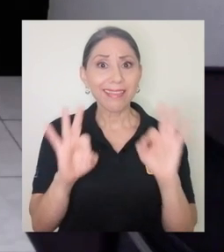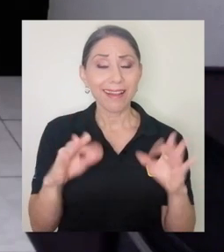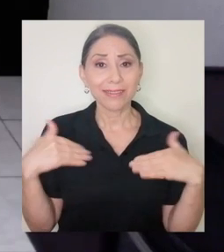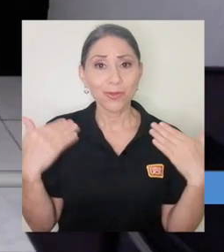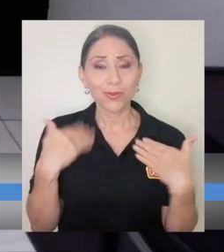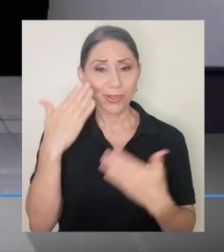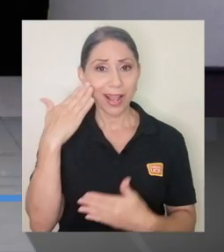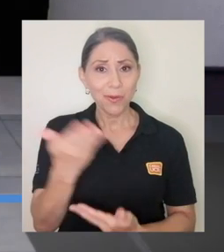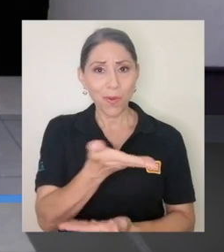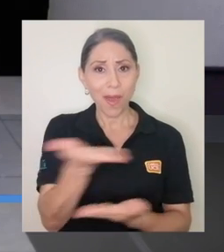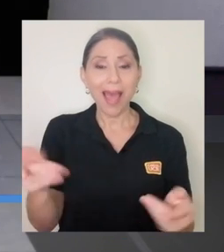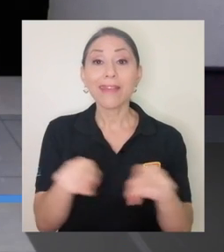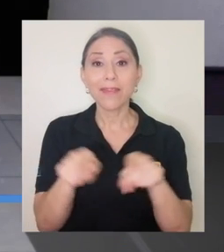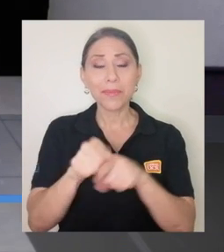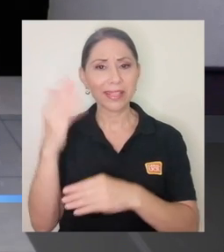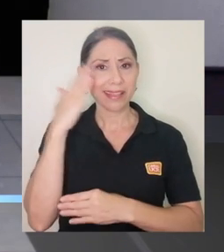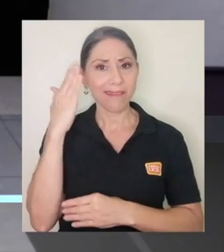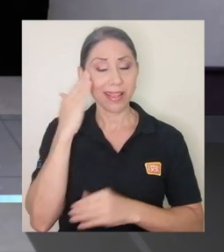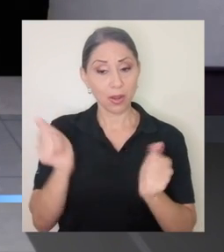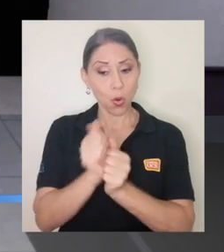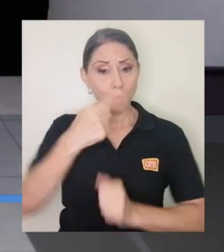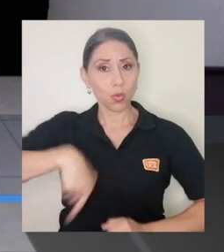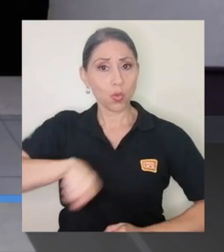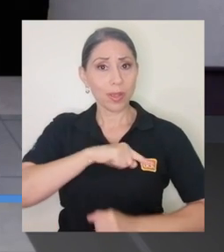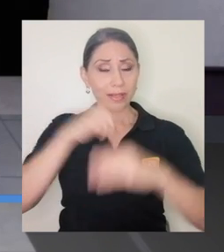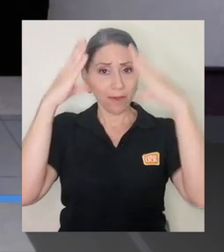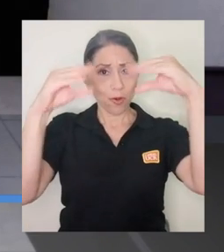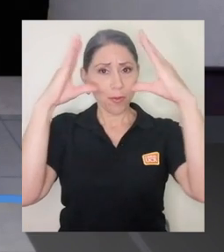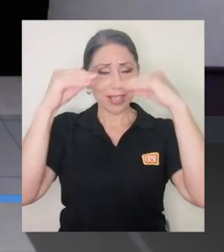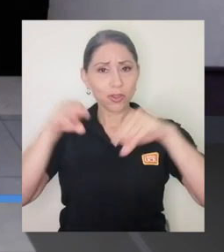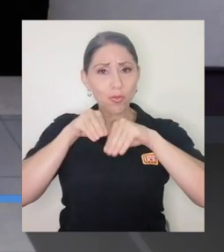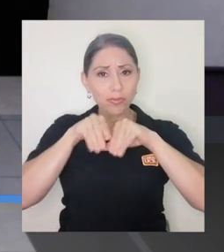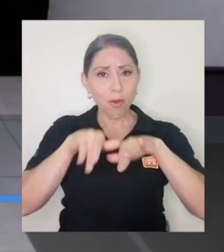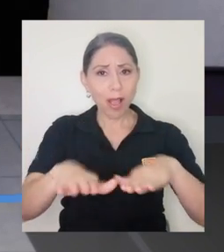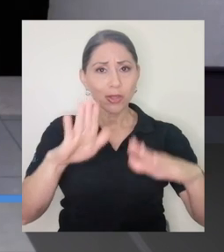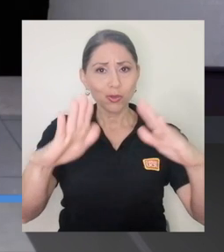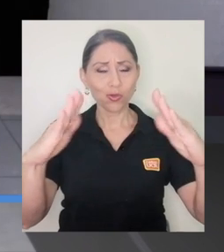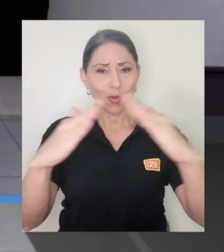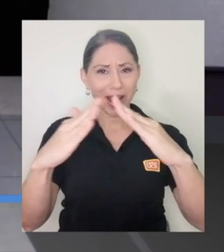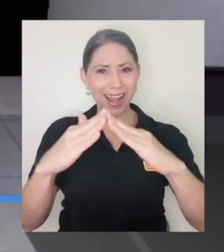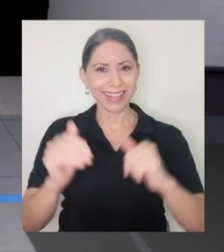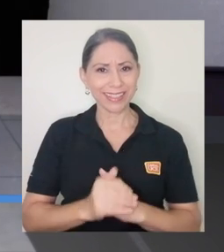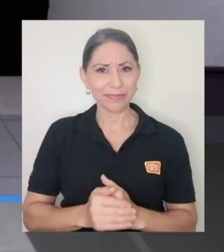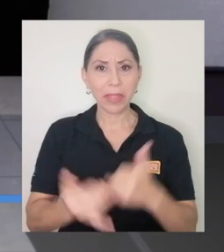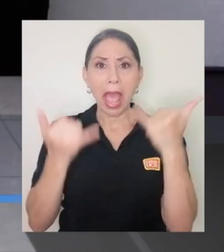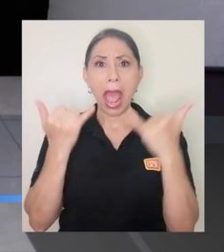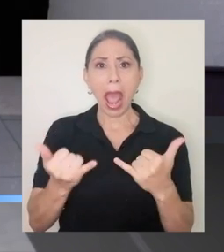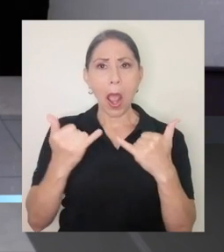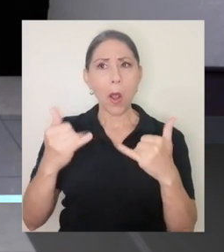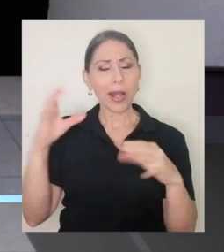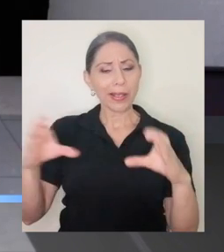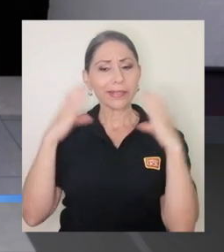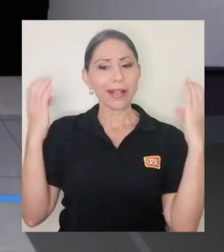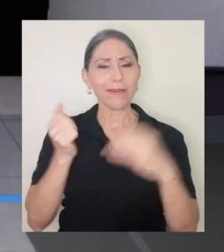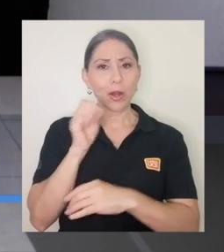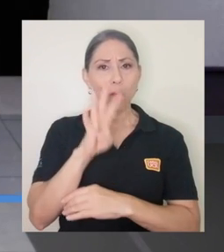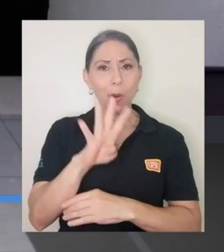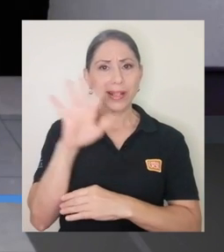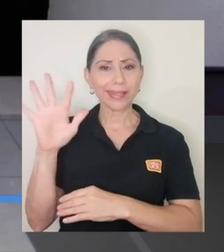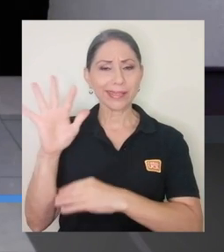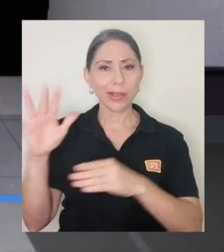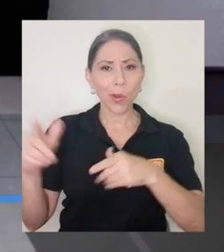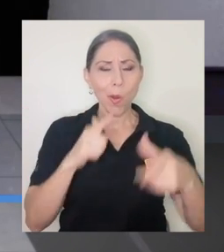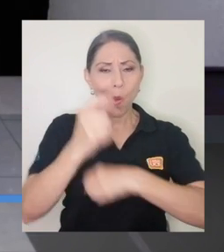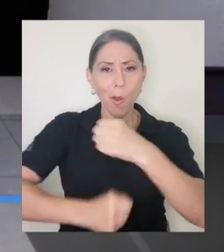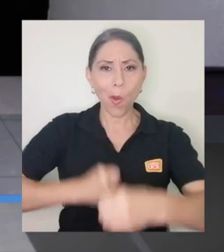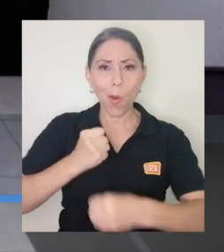saludarle y además saber que con nuestra información llegamos hasta sus hogares. En el marco del 45º aniversario